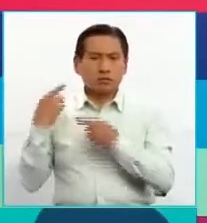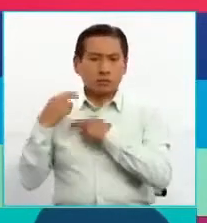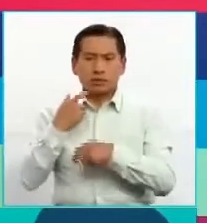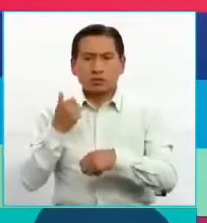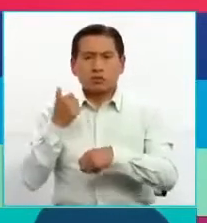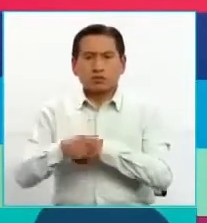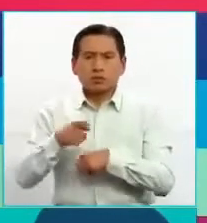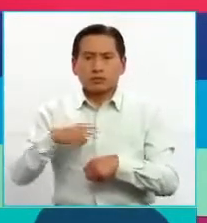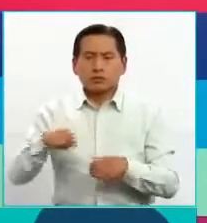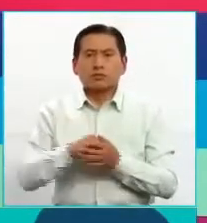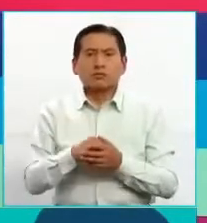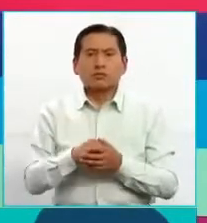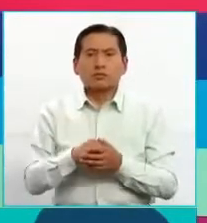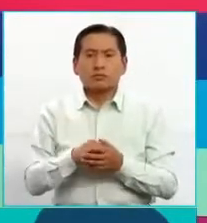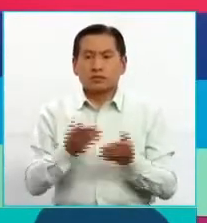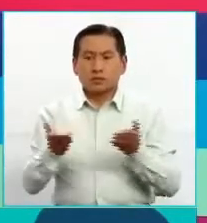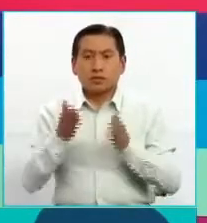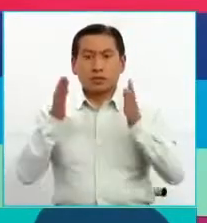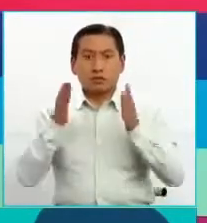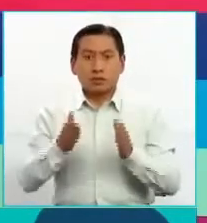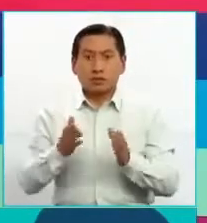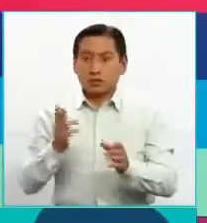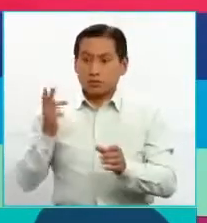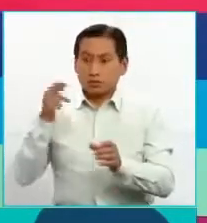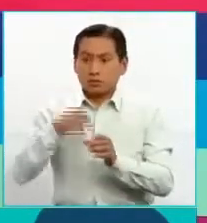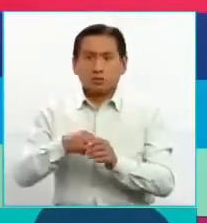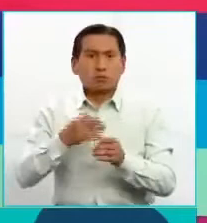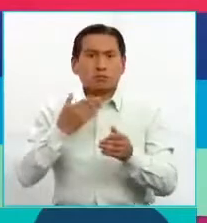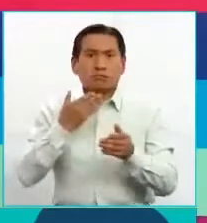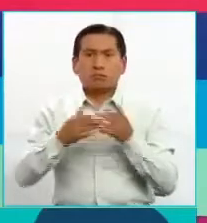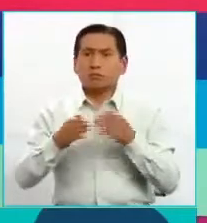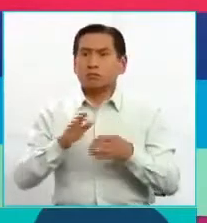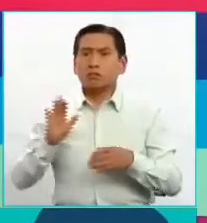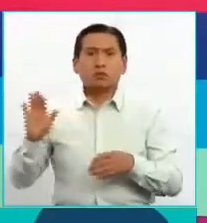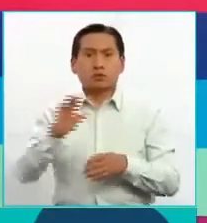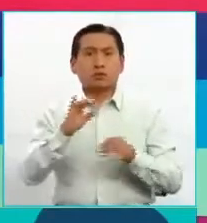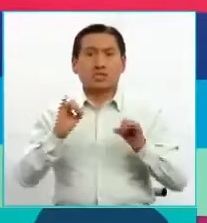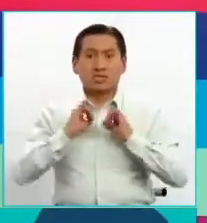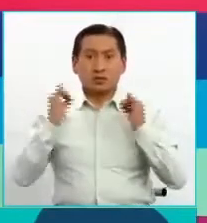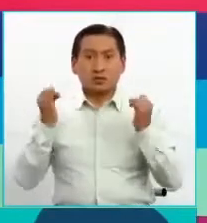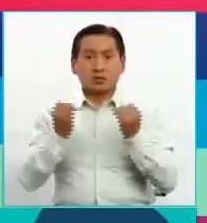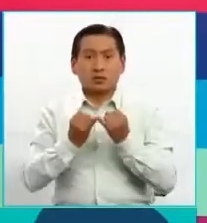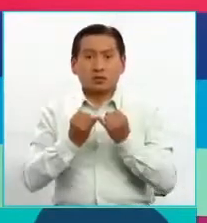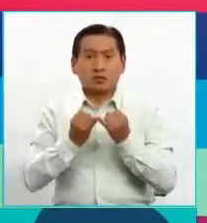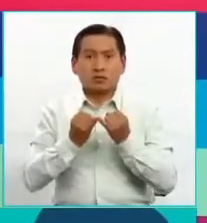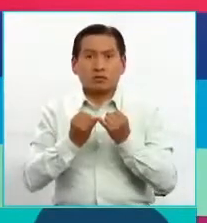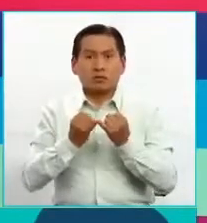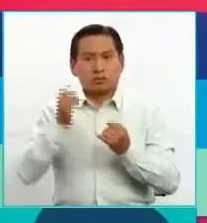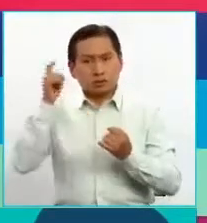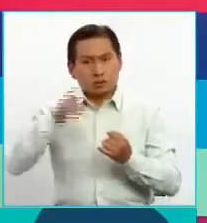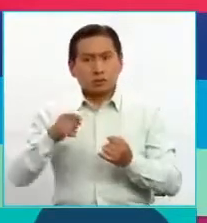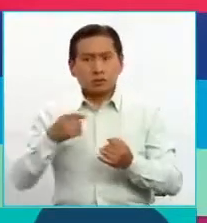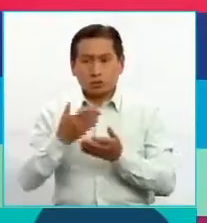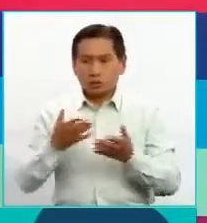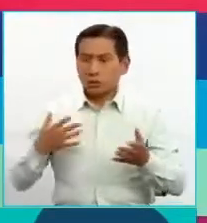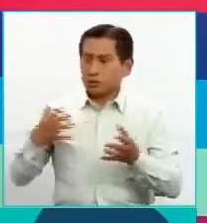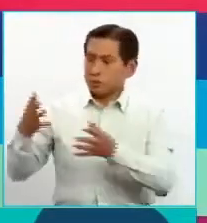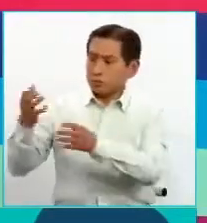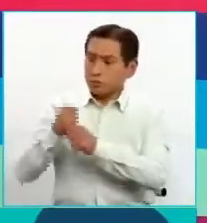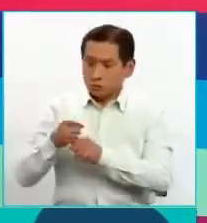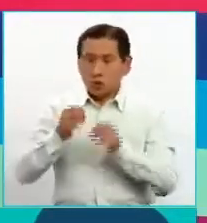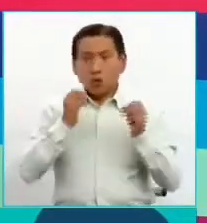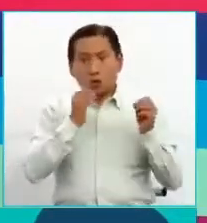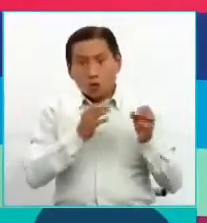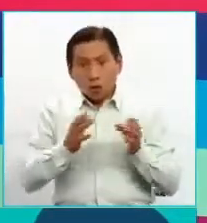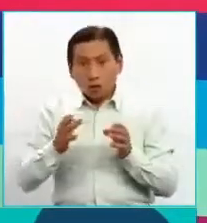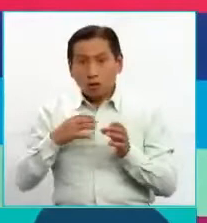Un servidor público entra a cualquiera de las instituciones, recibe las cosas en orden,